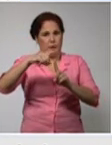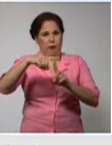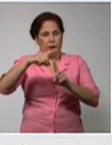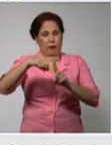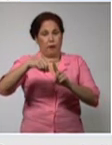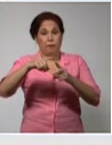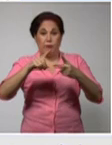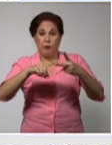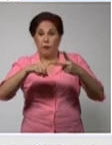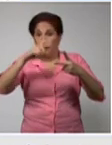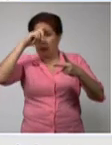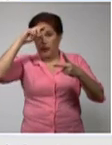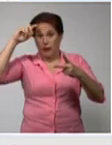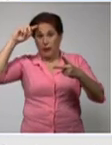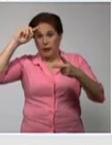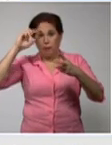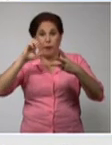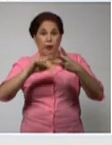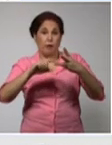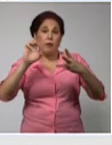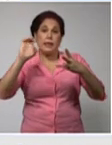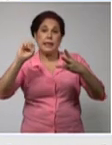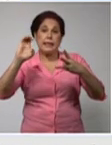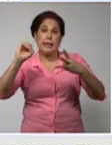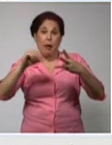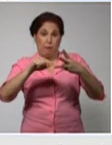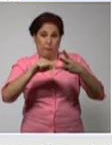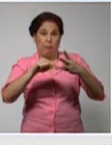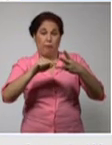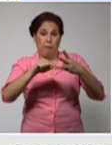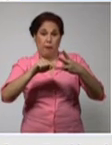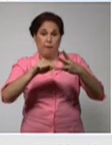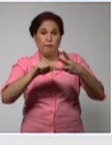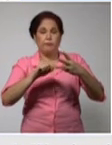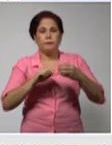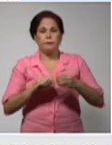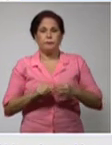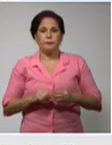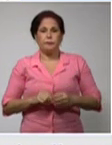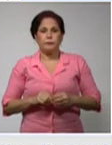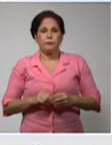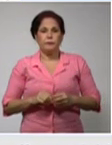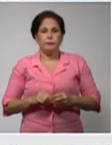Santiespíritus y La Sierpe, después en segundo y tercer lugar.